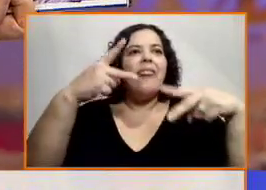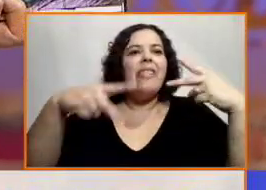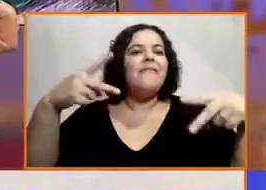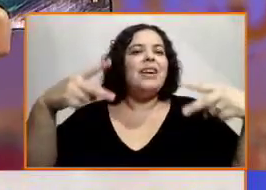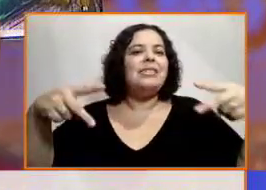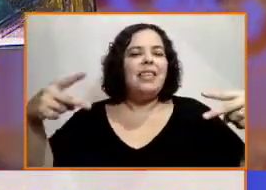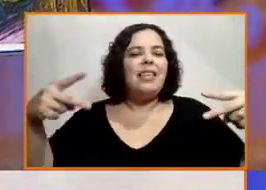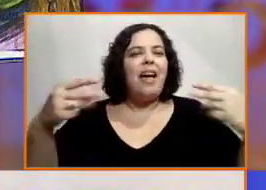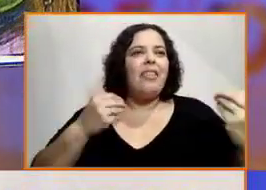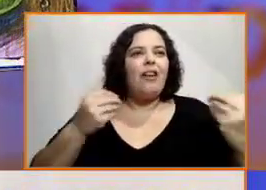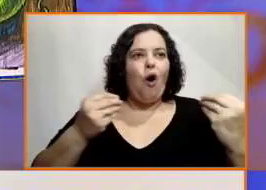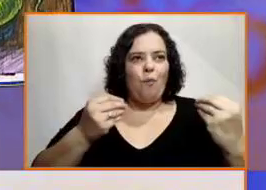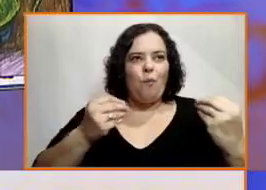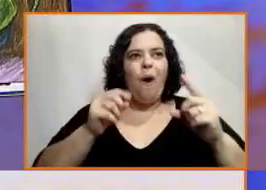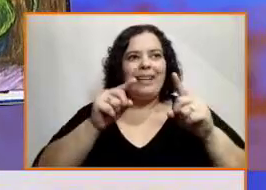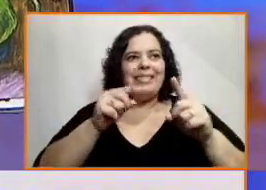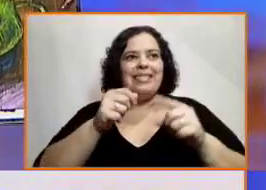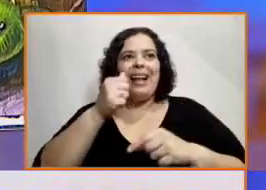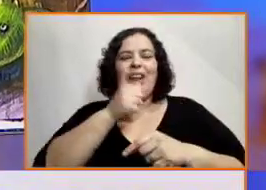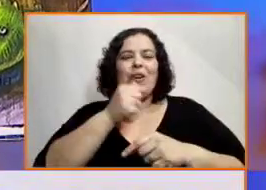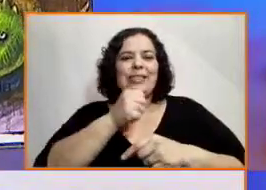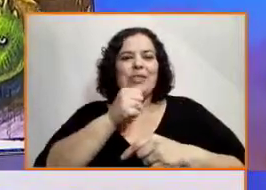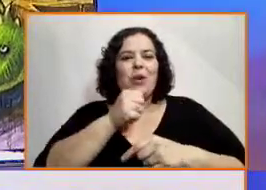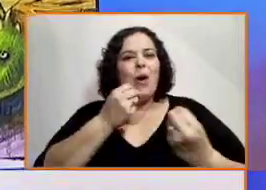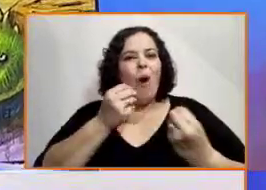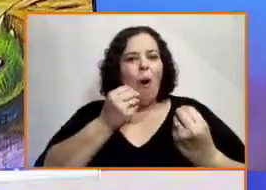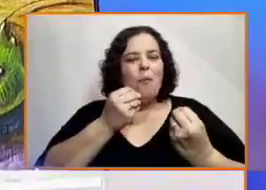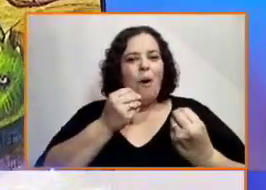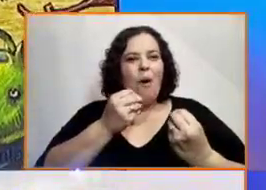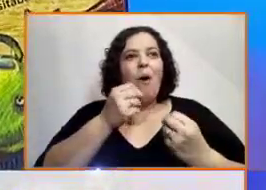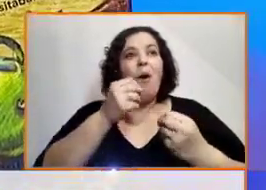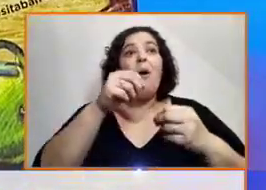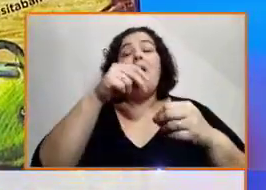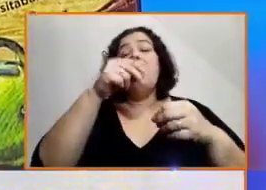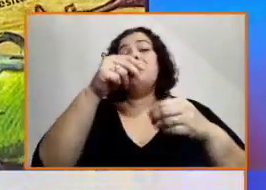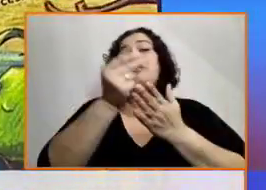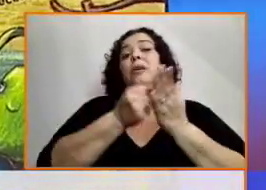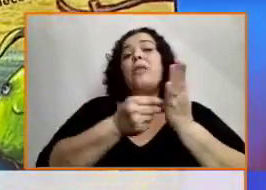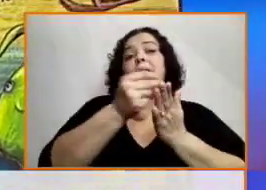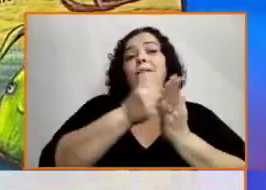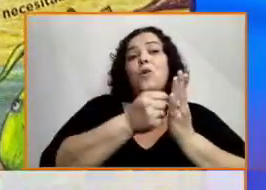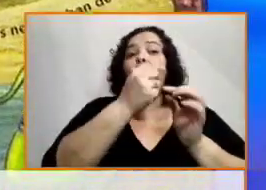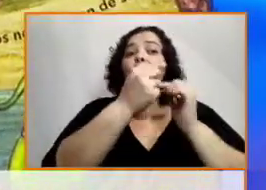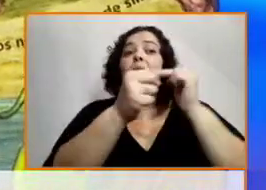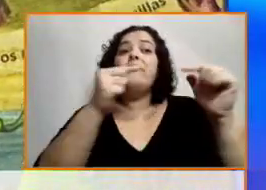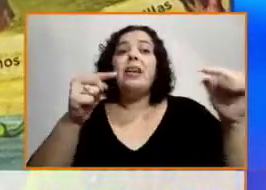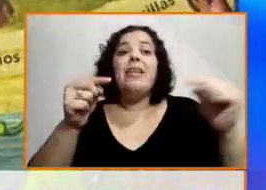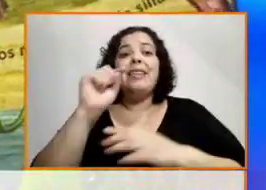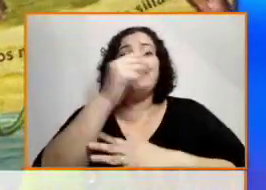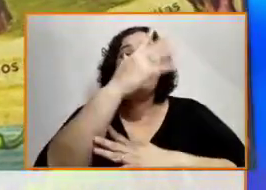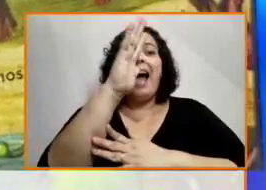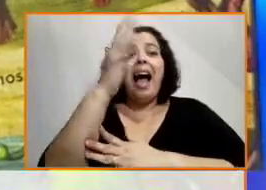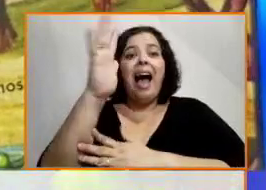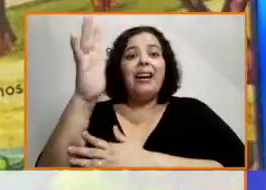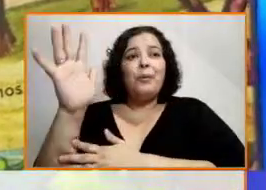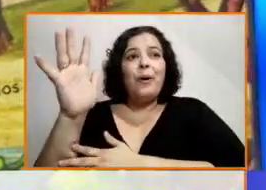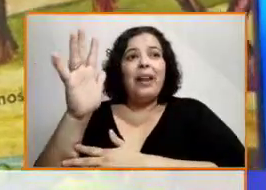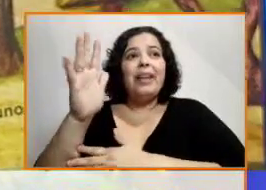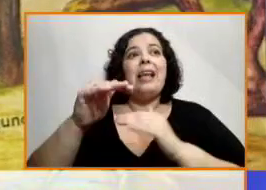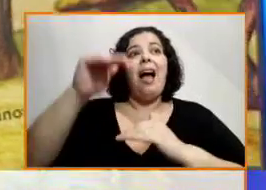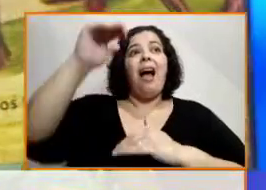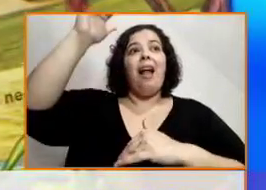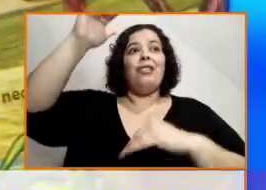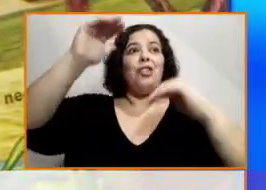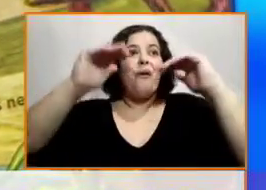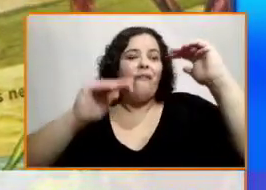dibujando distintos tipos de árboles, altos, bajos, con texturas diferentes. De hecho, es más